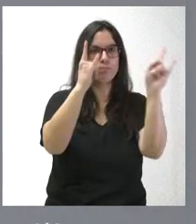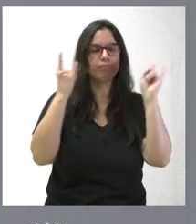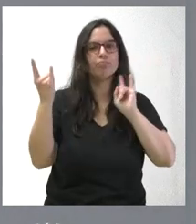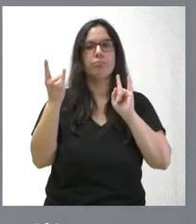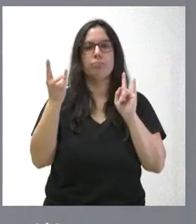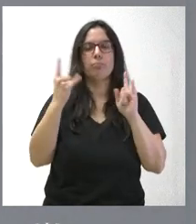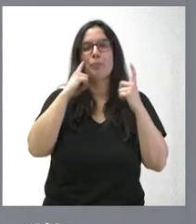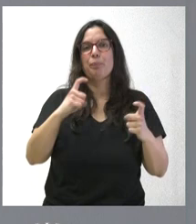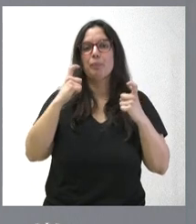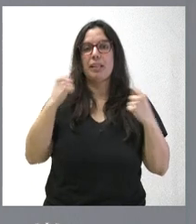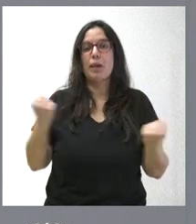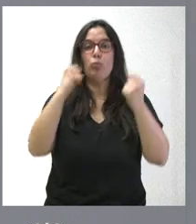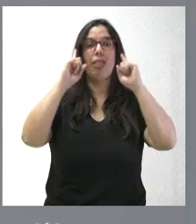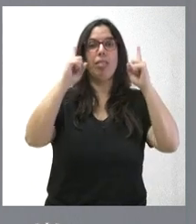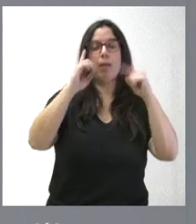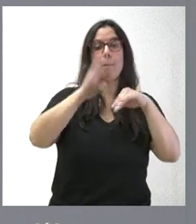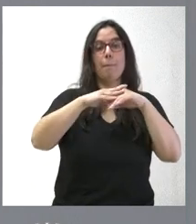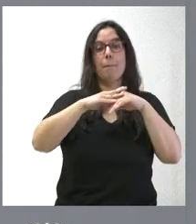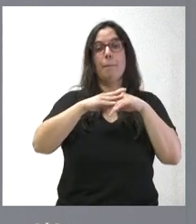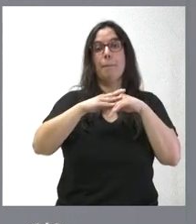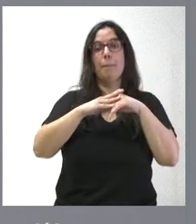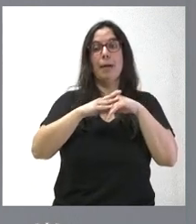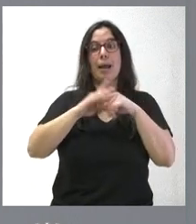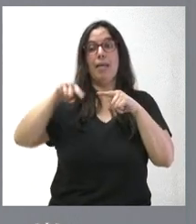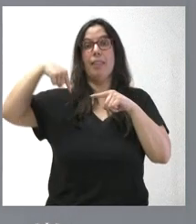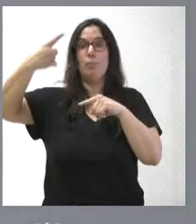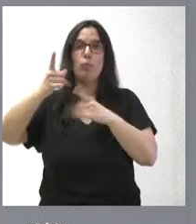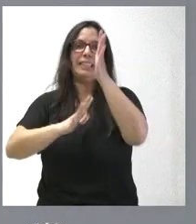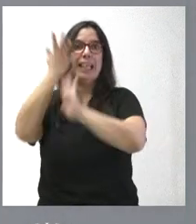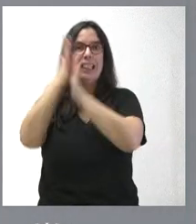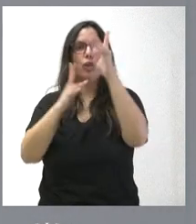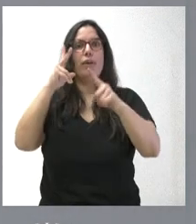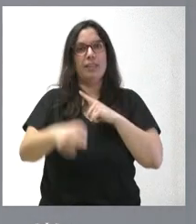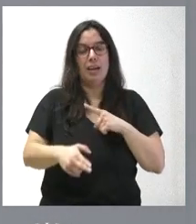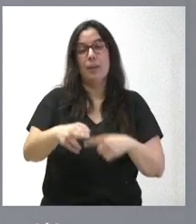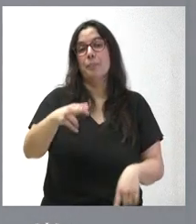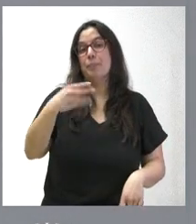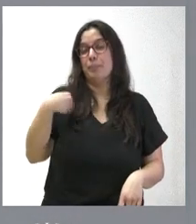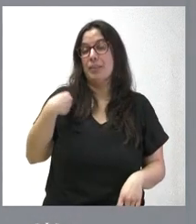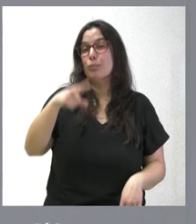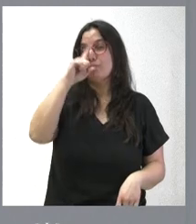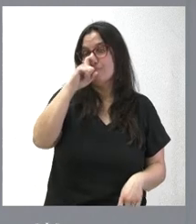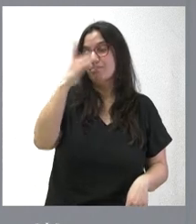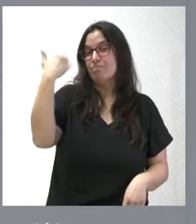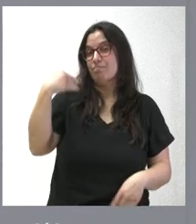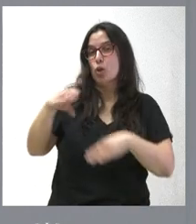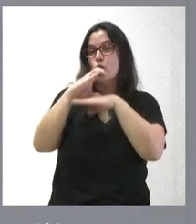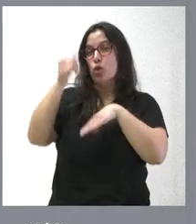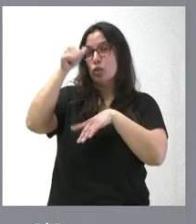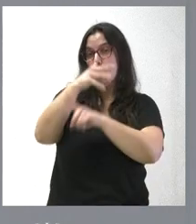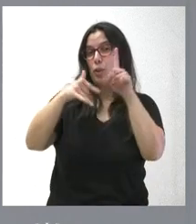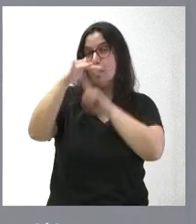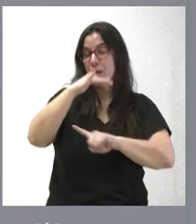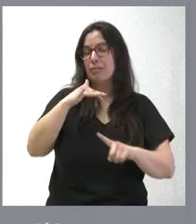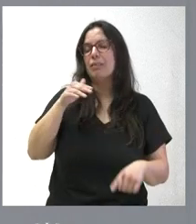tratan de actuar de forma preventiva sobre los incendios forestales. No recordaba el consejero de Medio Ambiente, y hago aquí un inciso